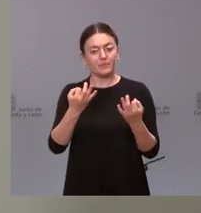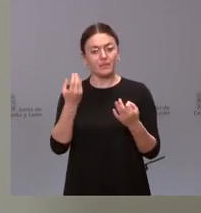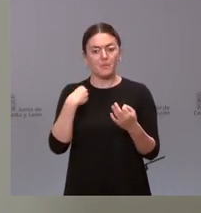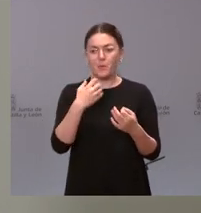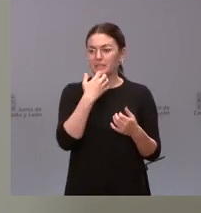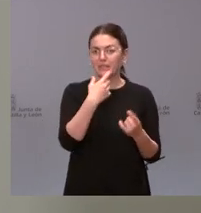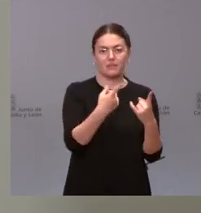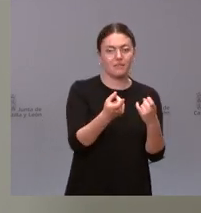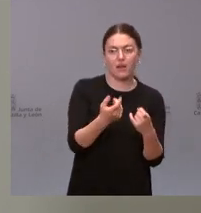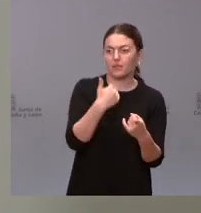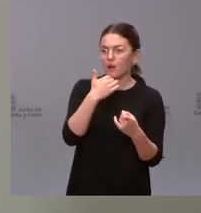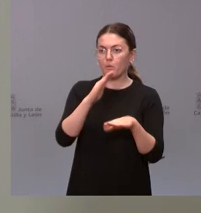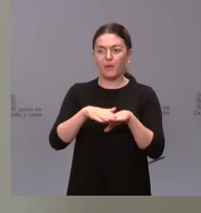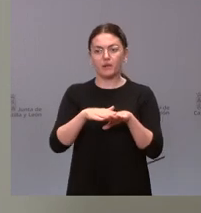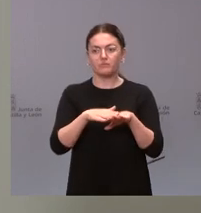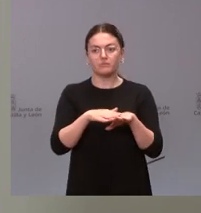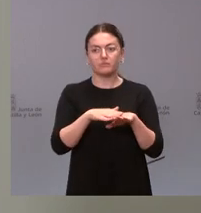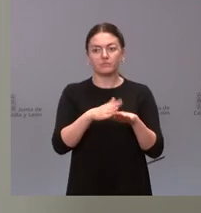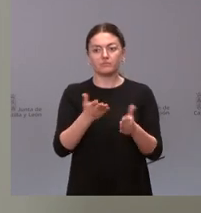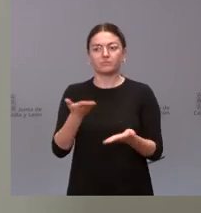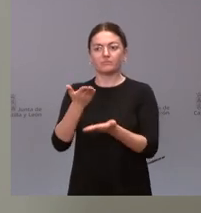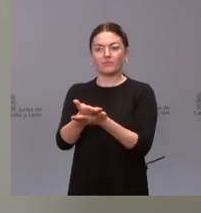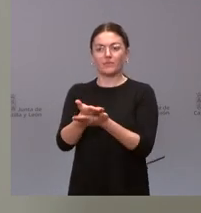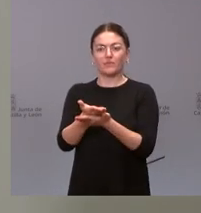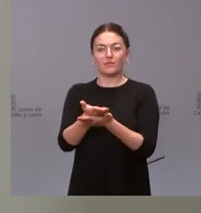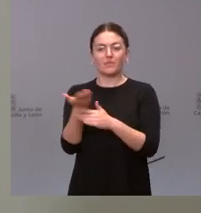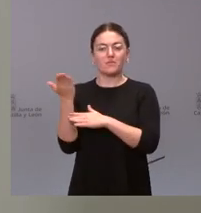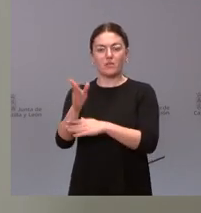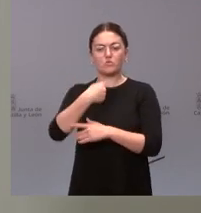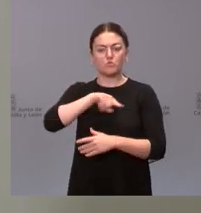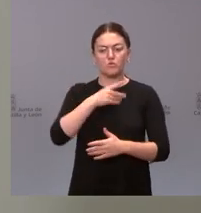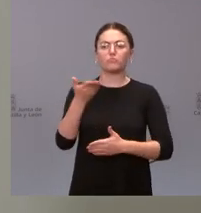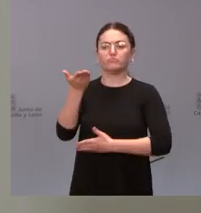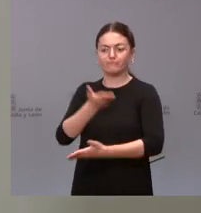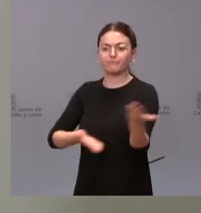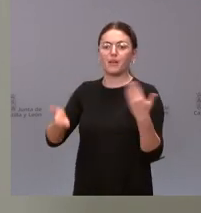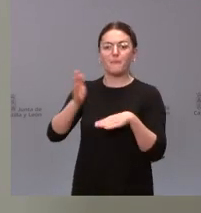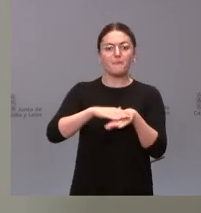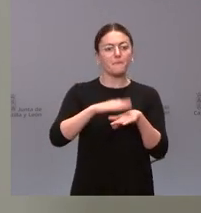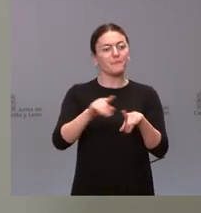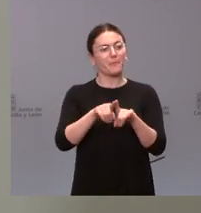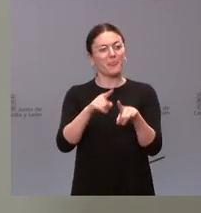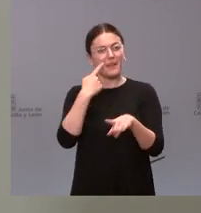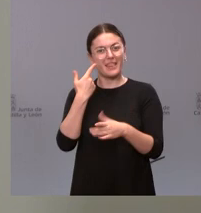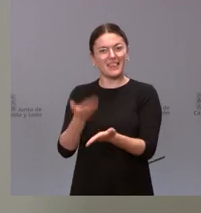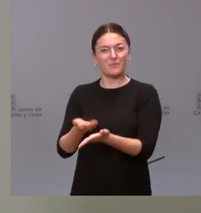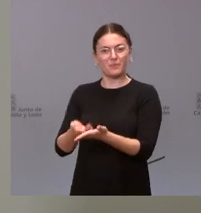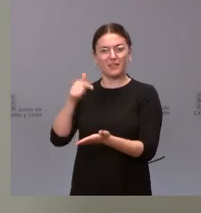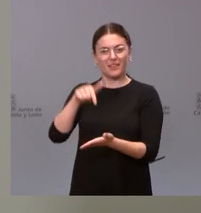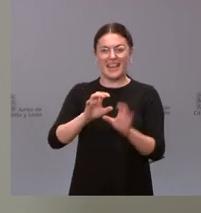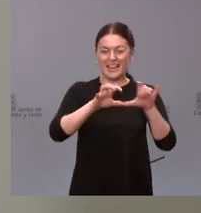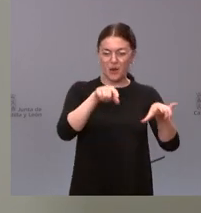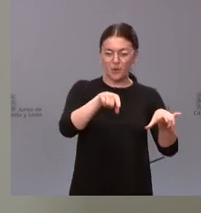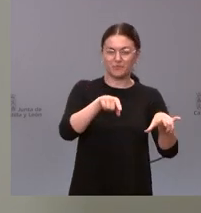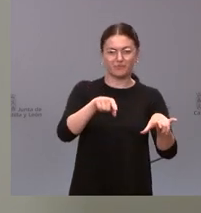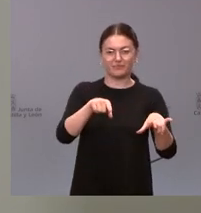necesitar para ir configurando esta candidatura estamos dispuestos a colaborar con el gobierno para hacerle ver que Castilla y León y León en este caso es el mejor